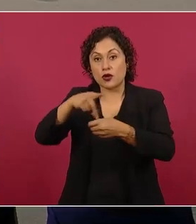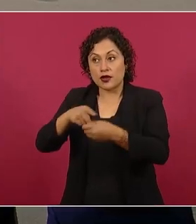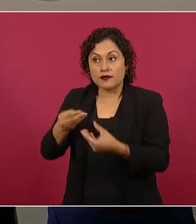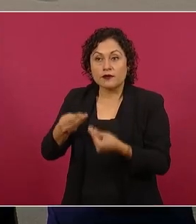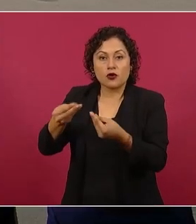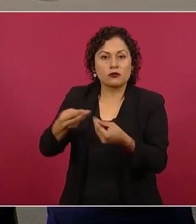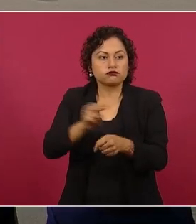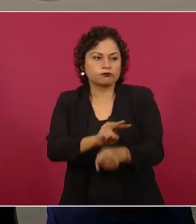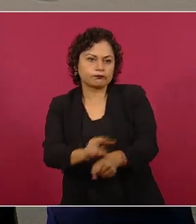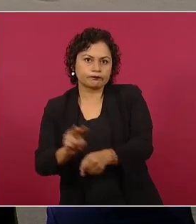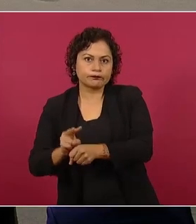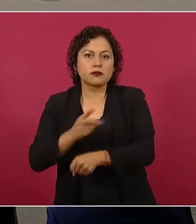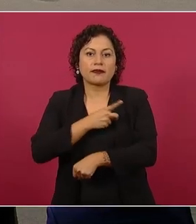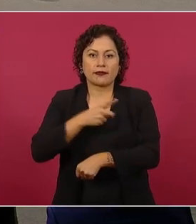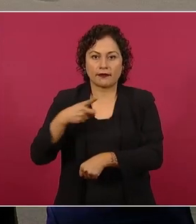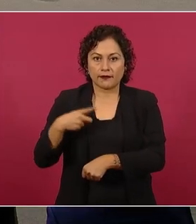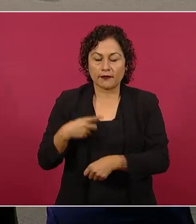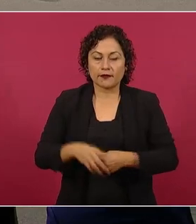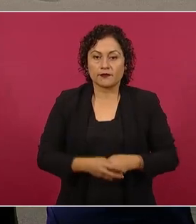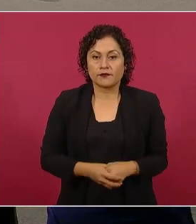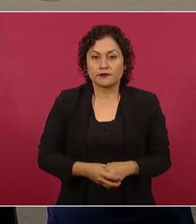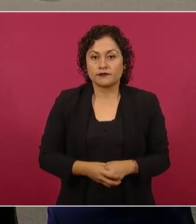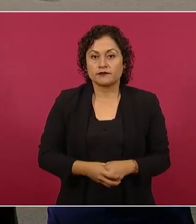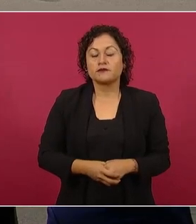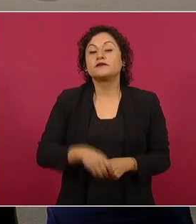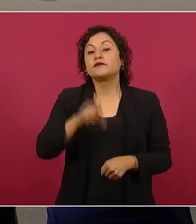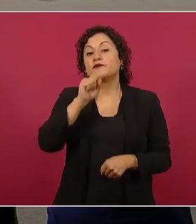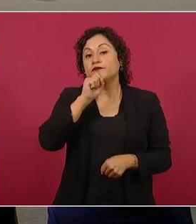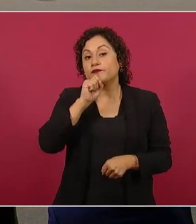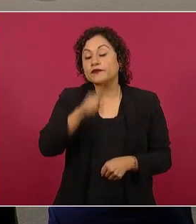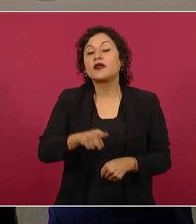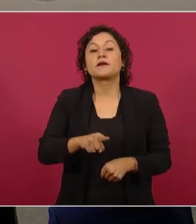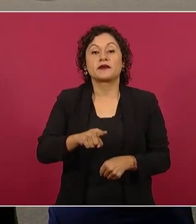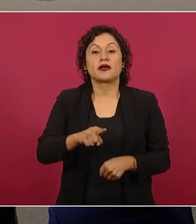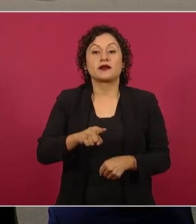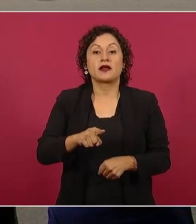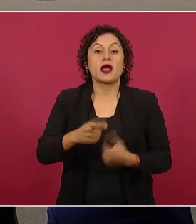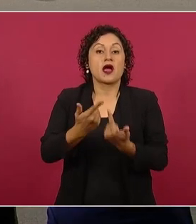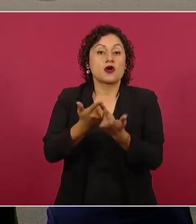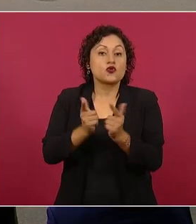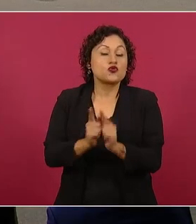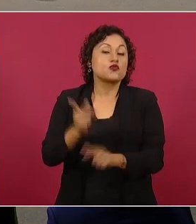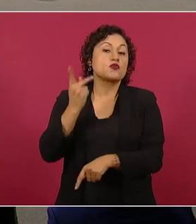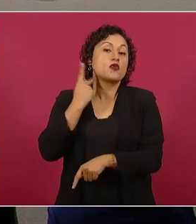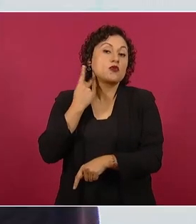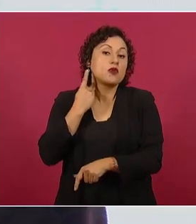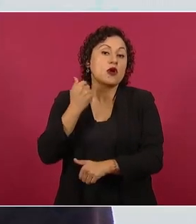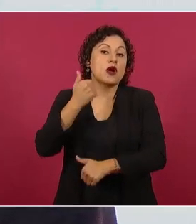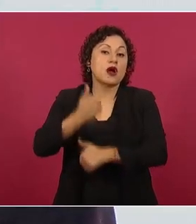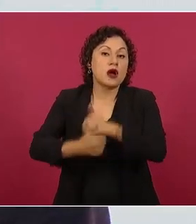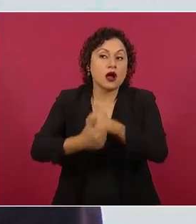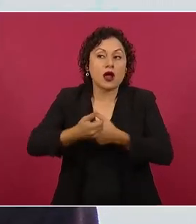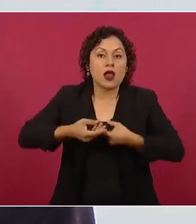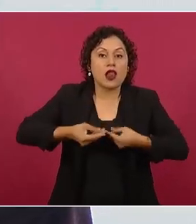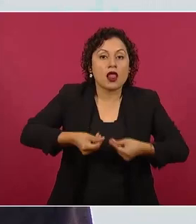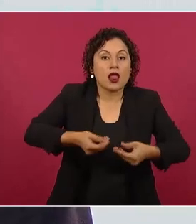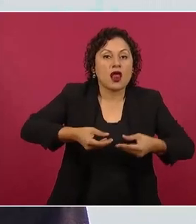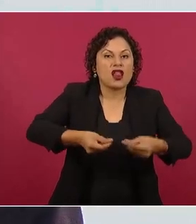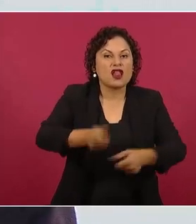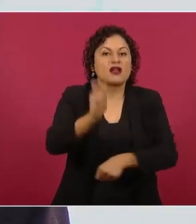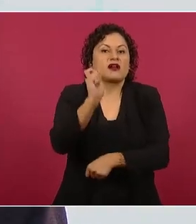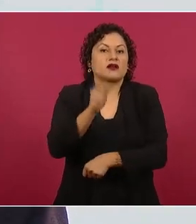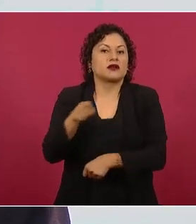Los gastos en burocracia partidista sólo promueven que los partidos